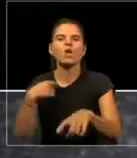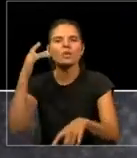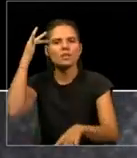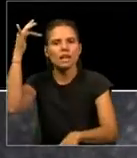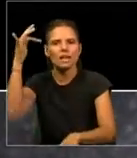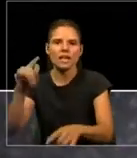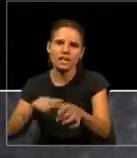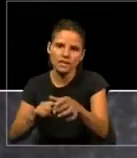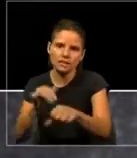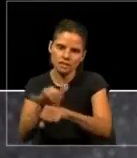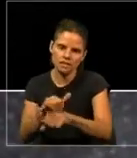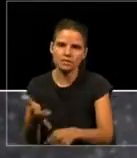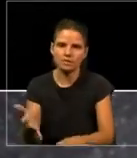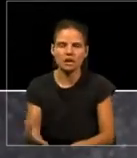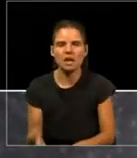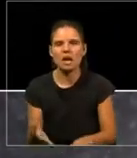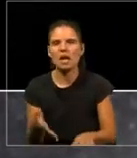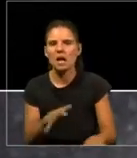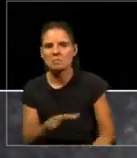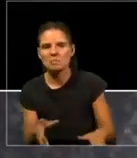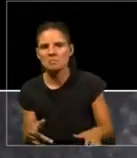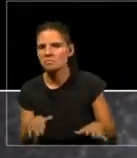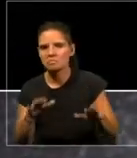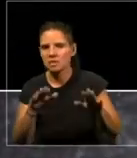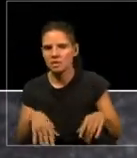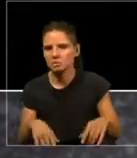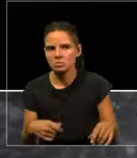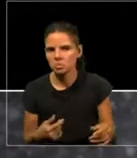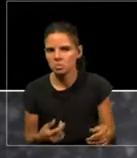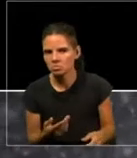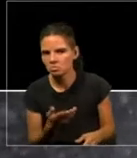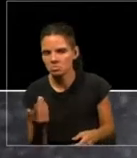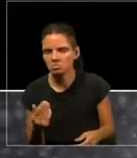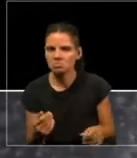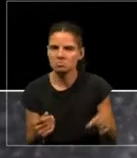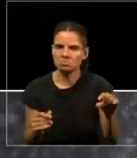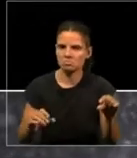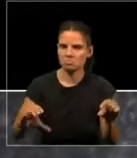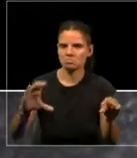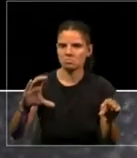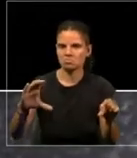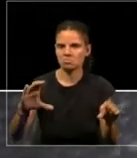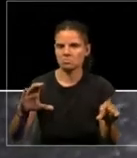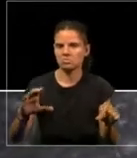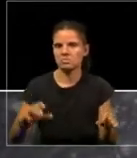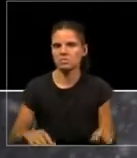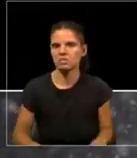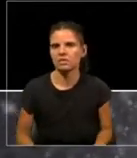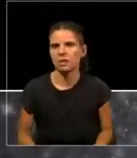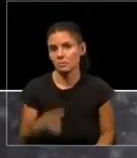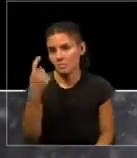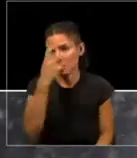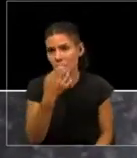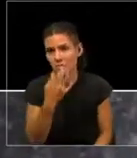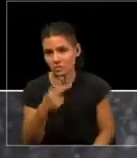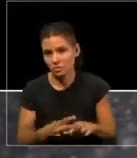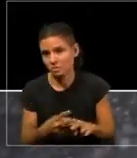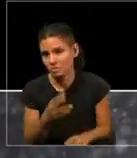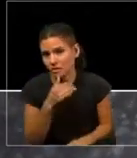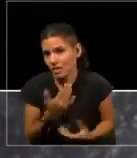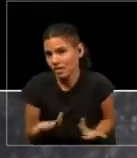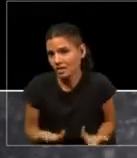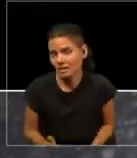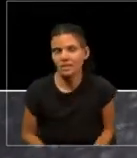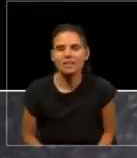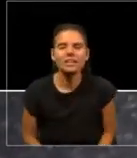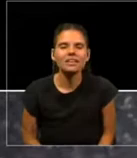Más o menos la misma cantidad de gente. O sea, me preocupa porque no tenemos muchas soluciones, ¿no? Bueno, ahora vamos